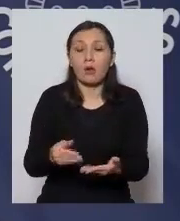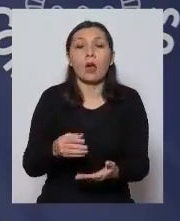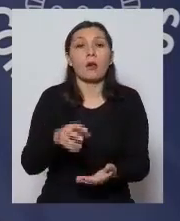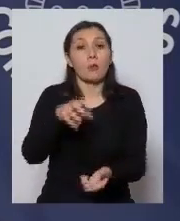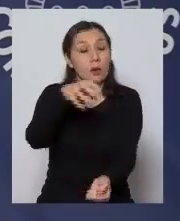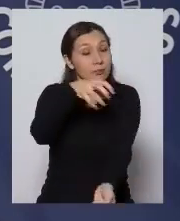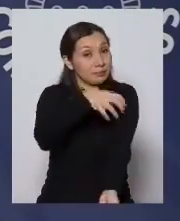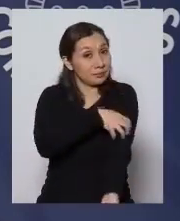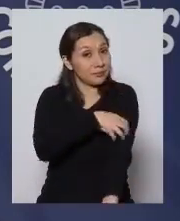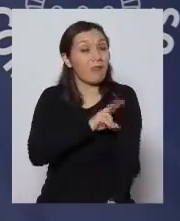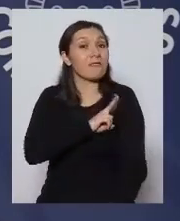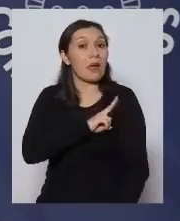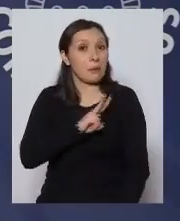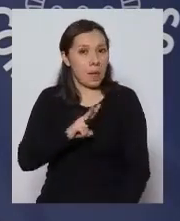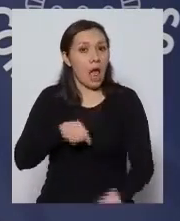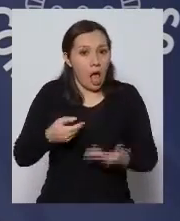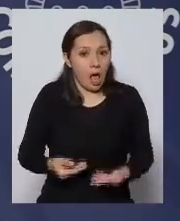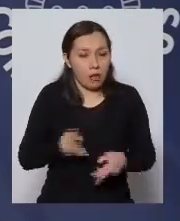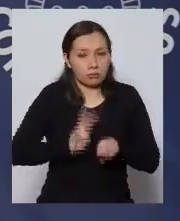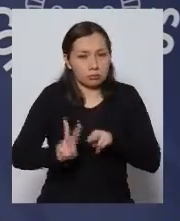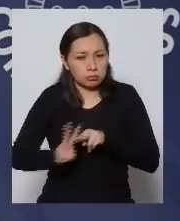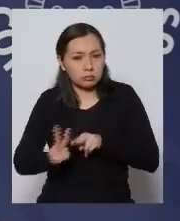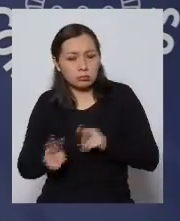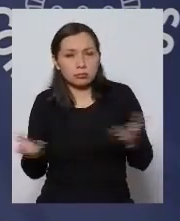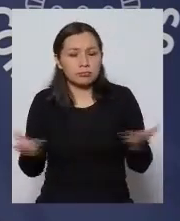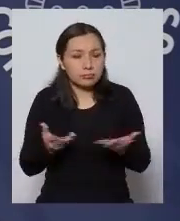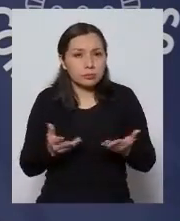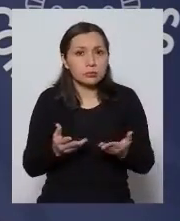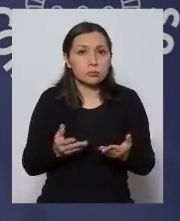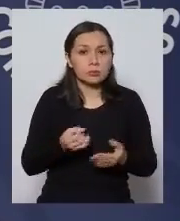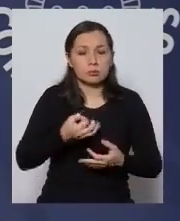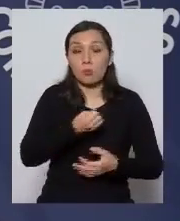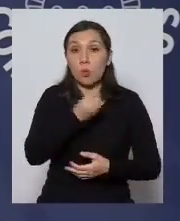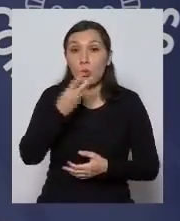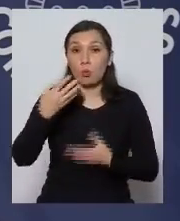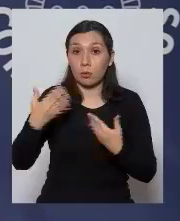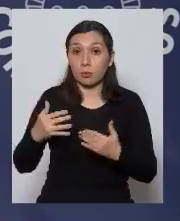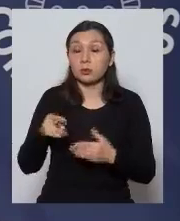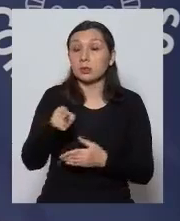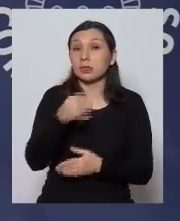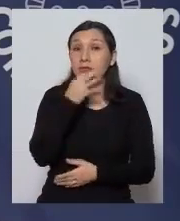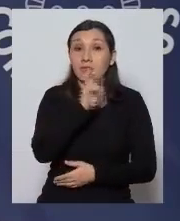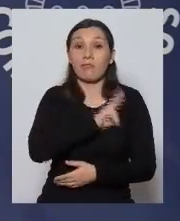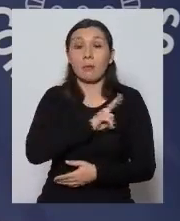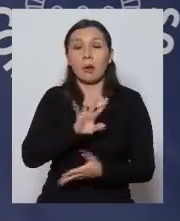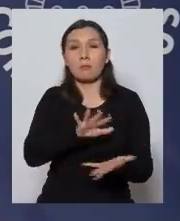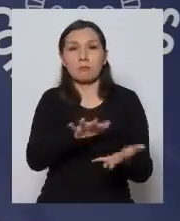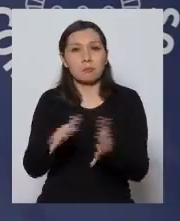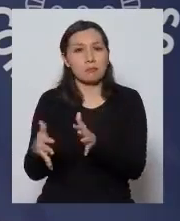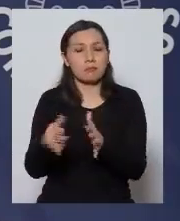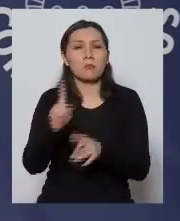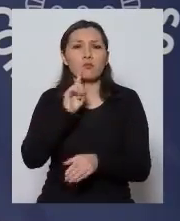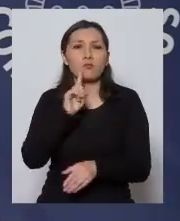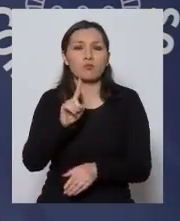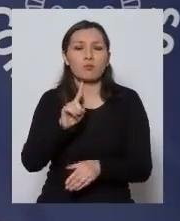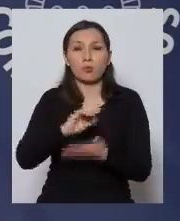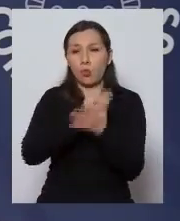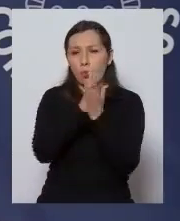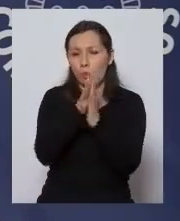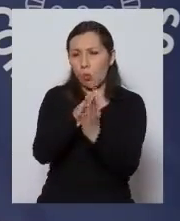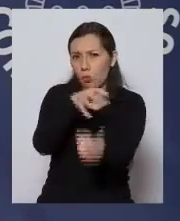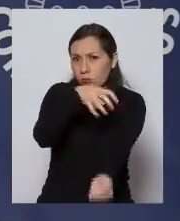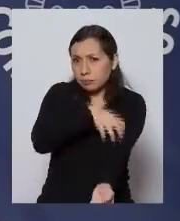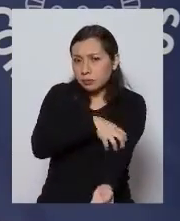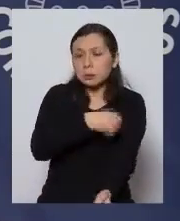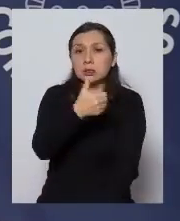la región de Valparaíso porque en números concretos en la región de Valparaíso tenemos del orden de en toda la región